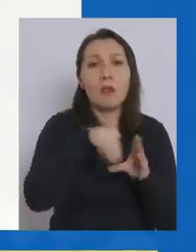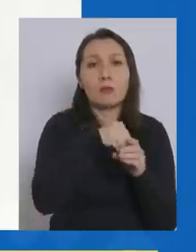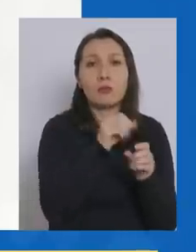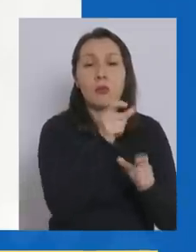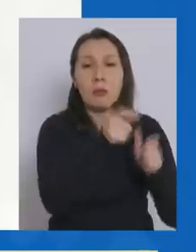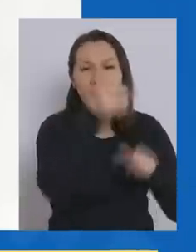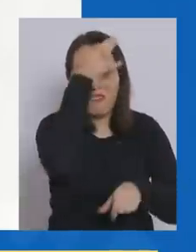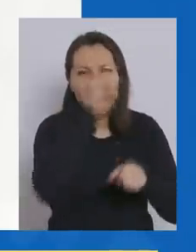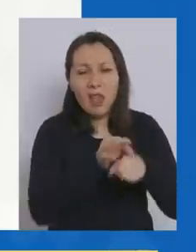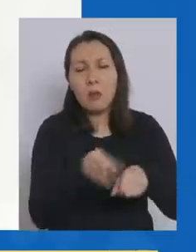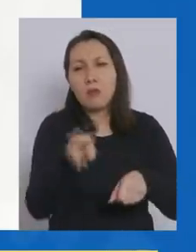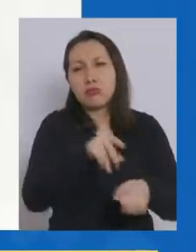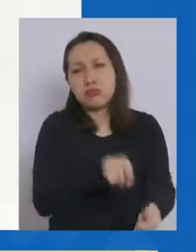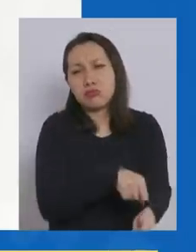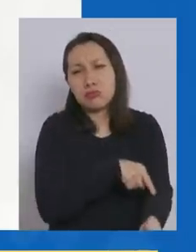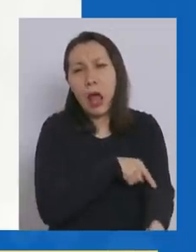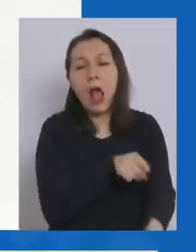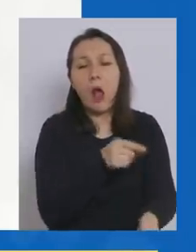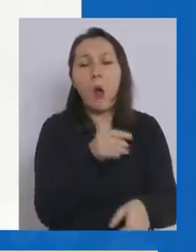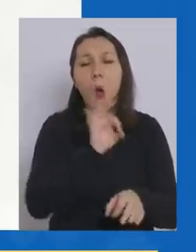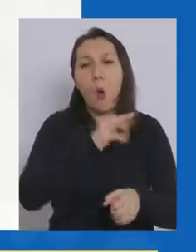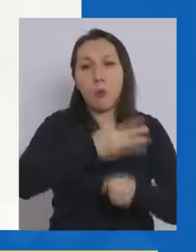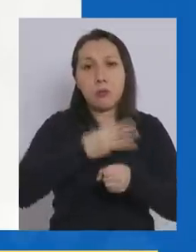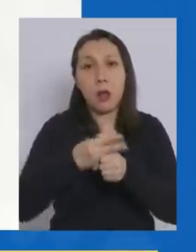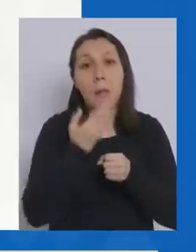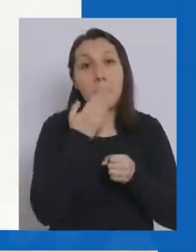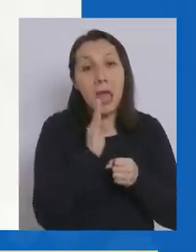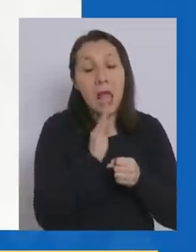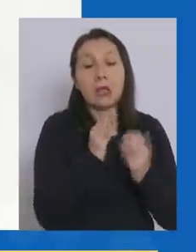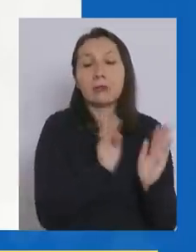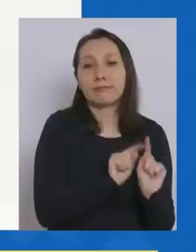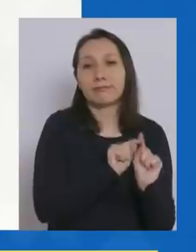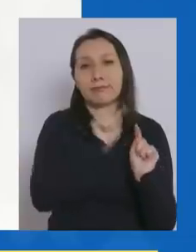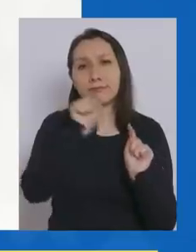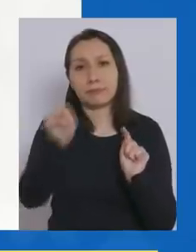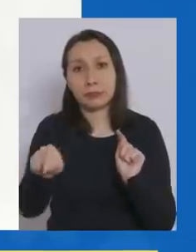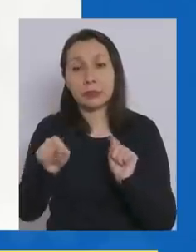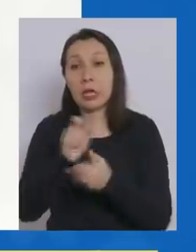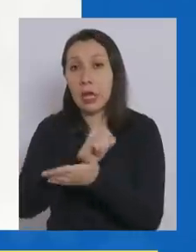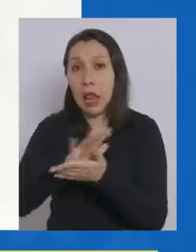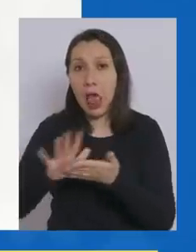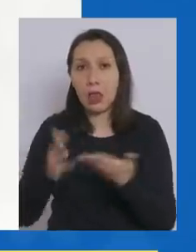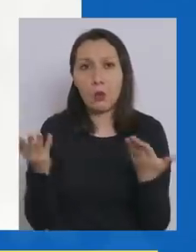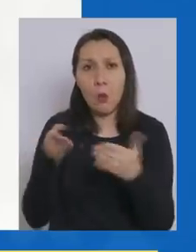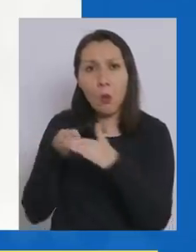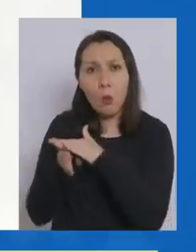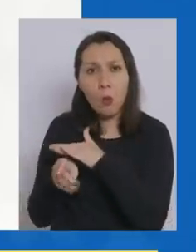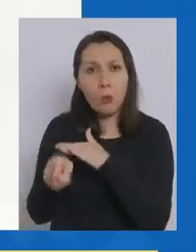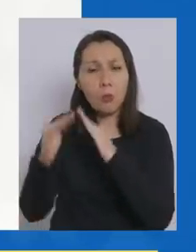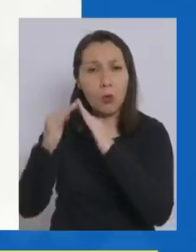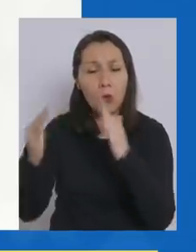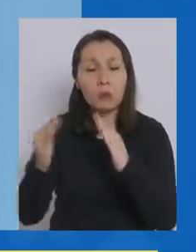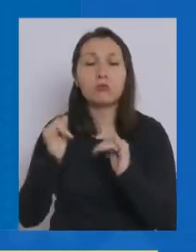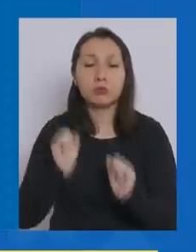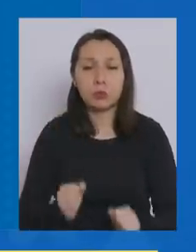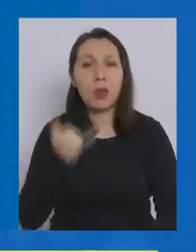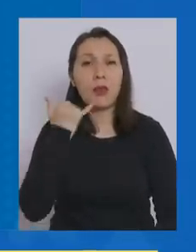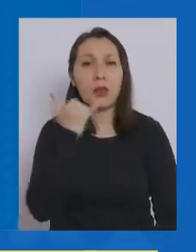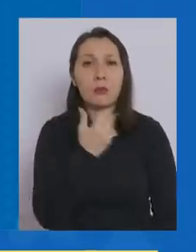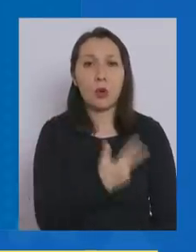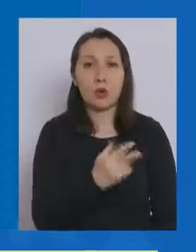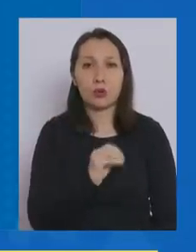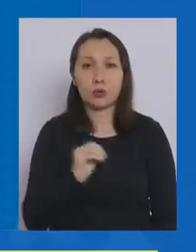enfermos crónicos o adultos mayores. Y para esto, para poder acceder totalmente gratuito, deben llamar al 800